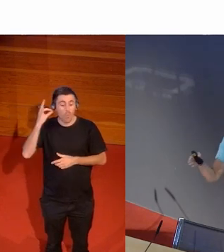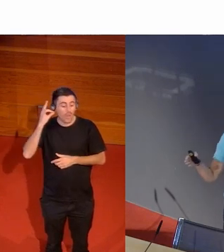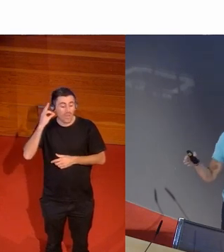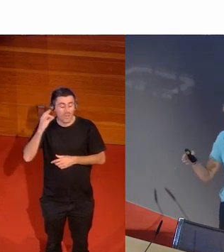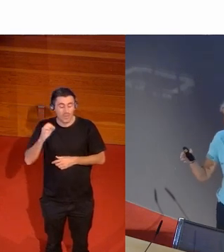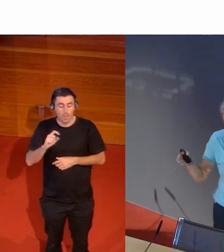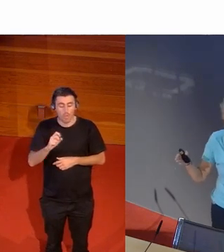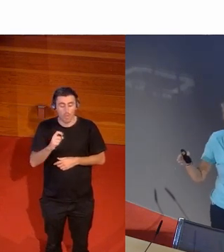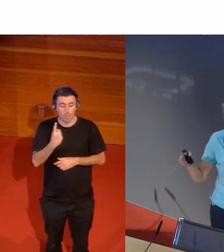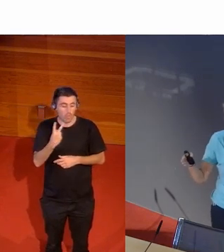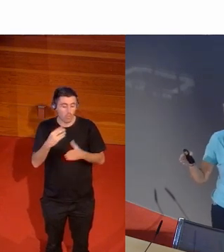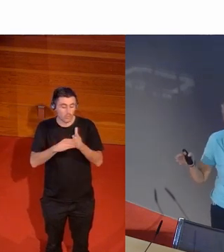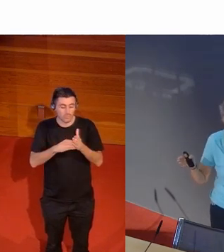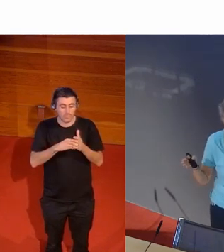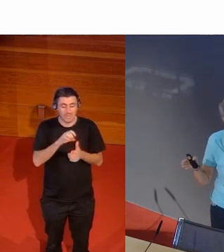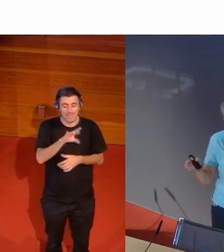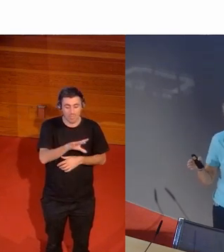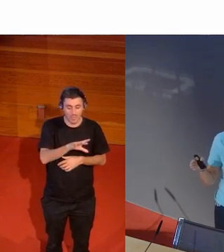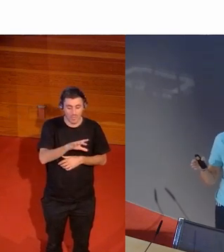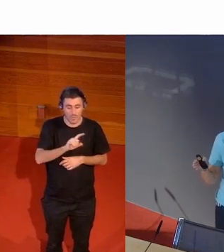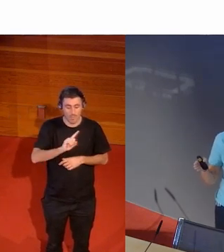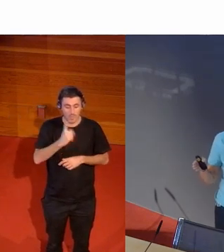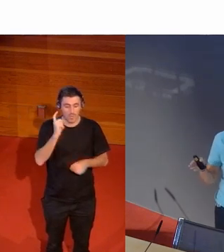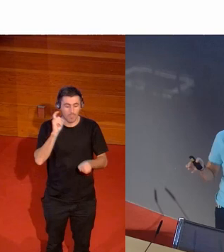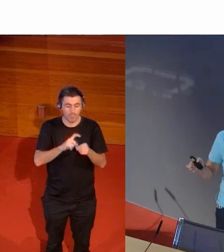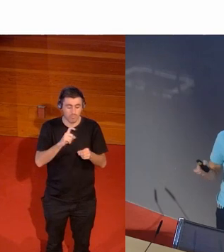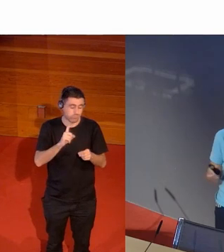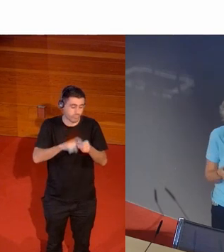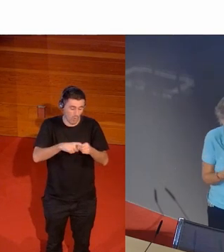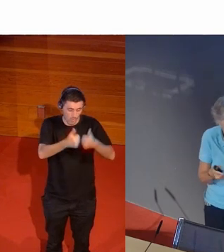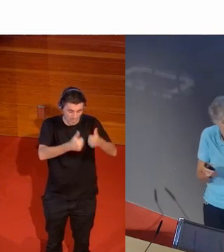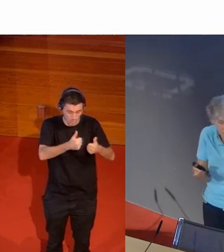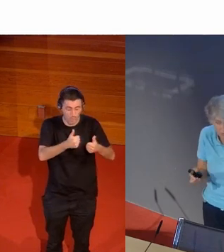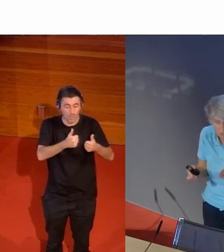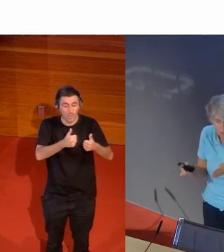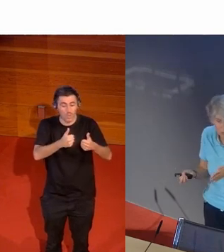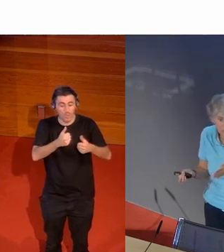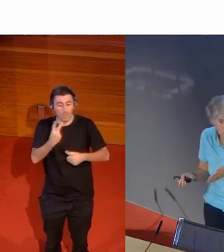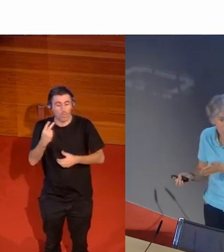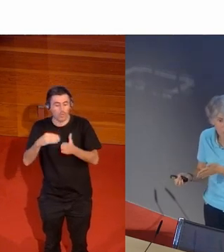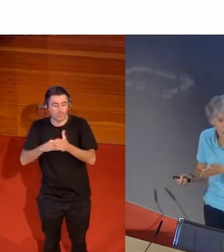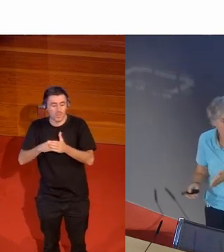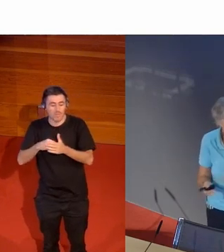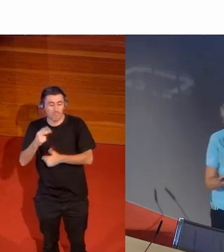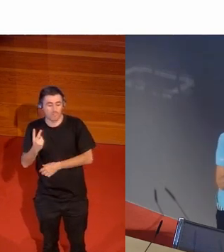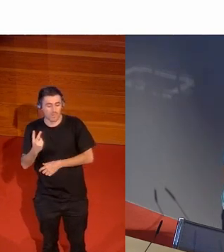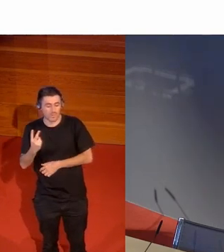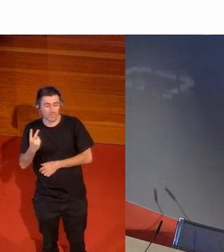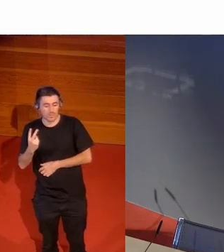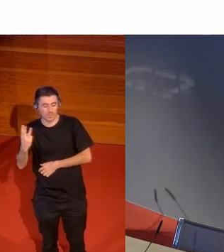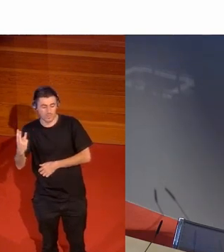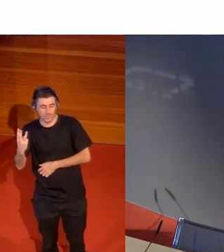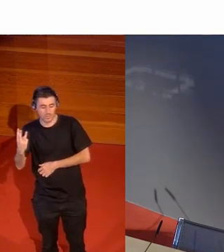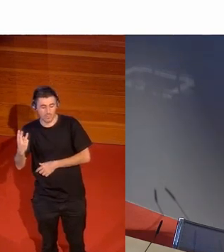consiguen el mundial en 2023 en ocho años entonces si a la selección española de fútbol femenina le hubieran dado